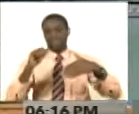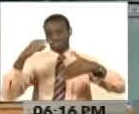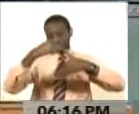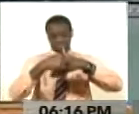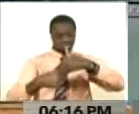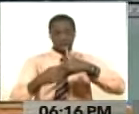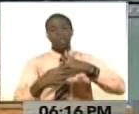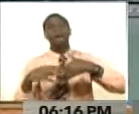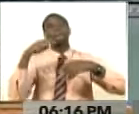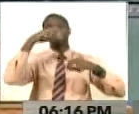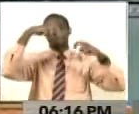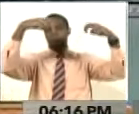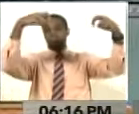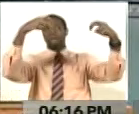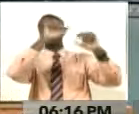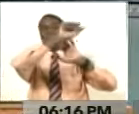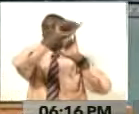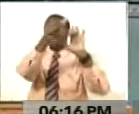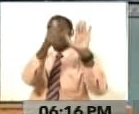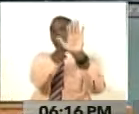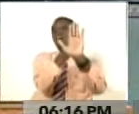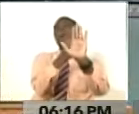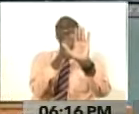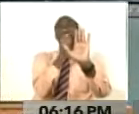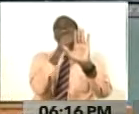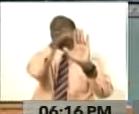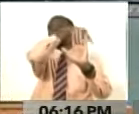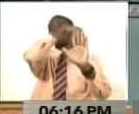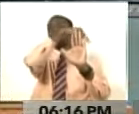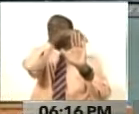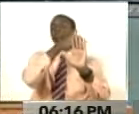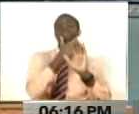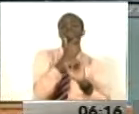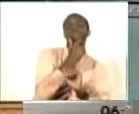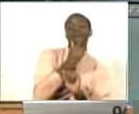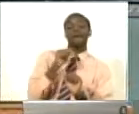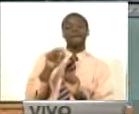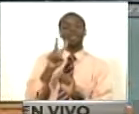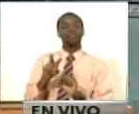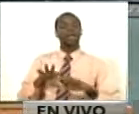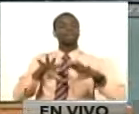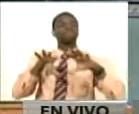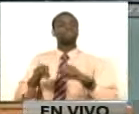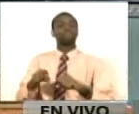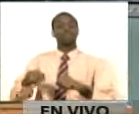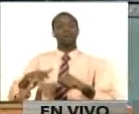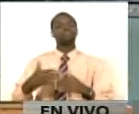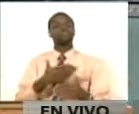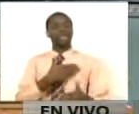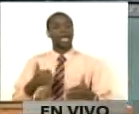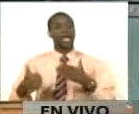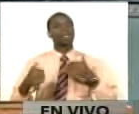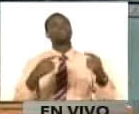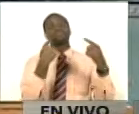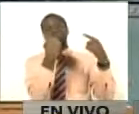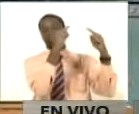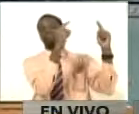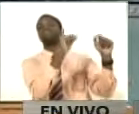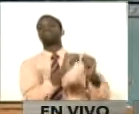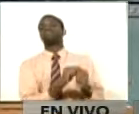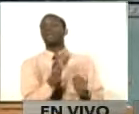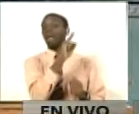está la mirada puesta sobre la soberanía de nuestra patria, está la